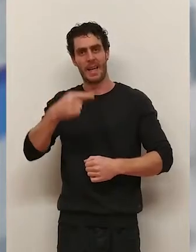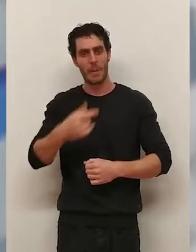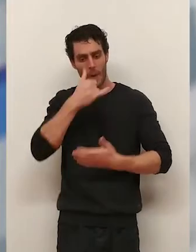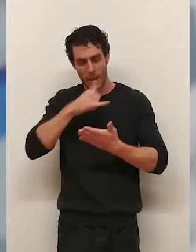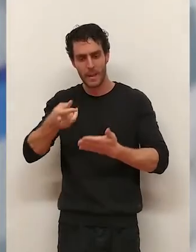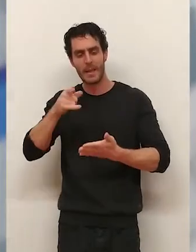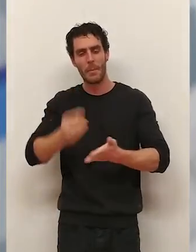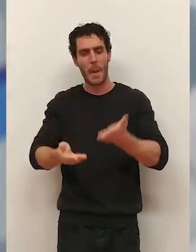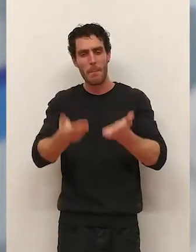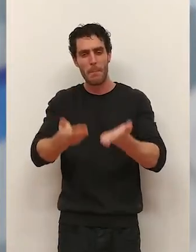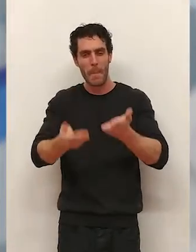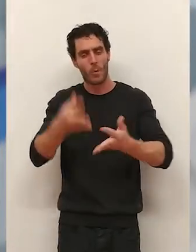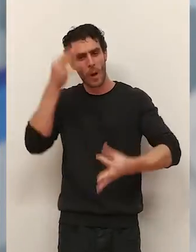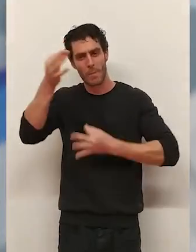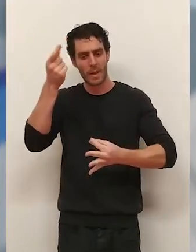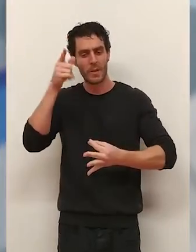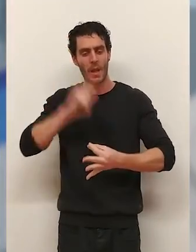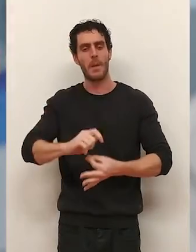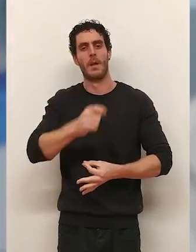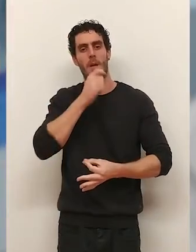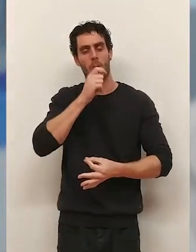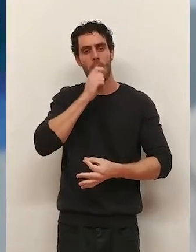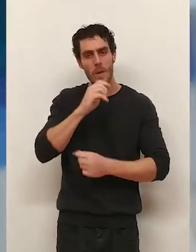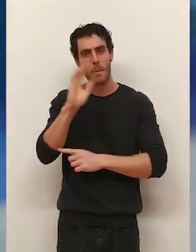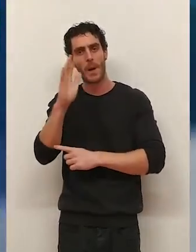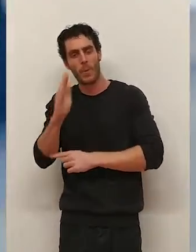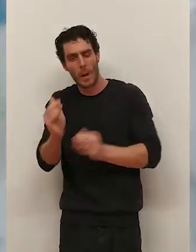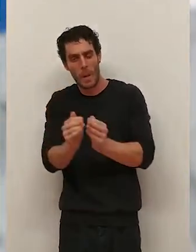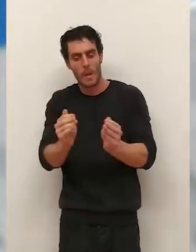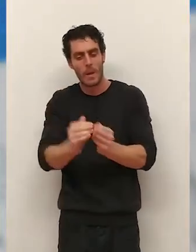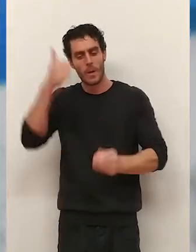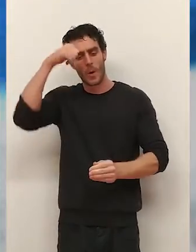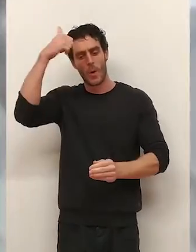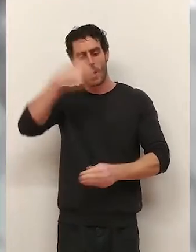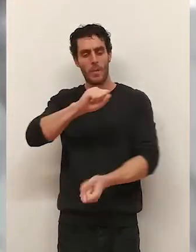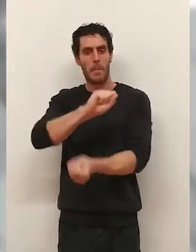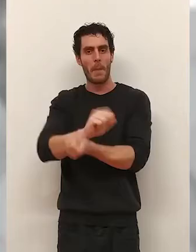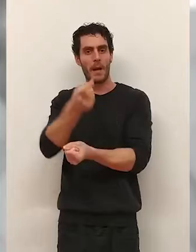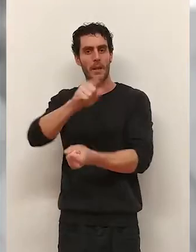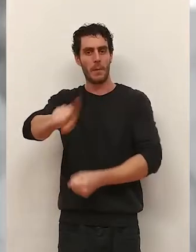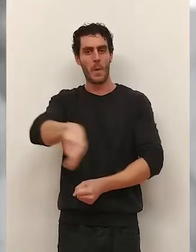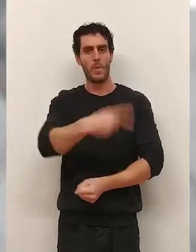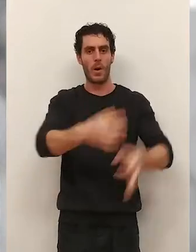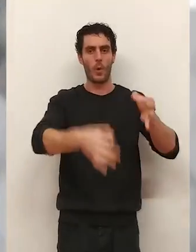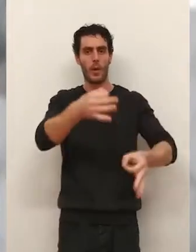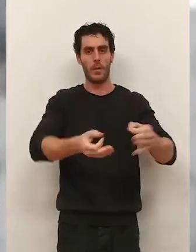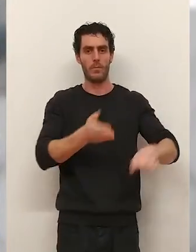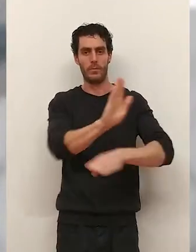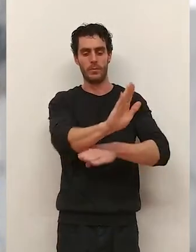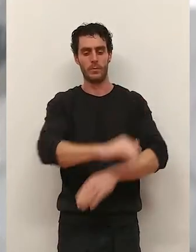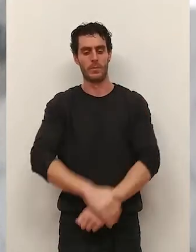localizaron una báscula de precisión y pequeñas cantidades de hachís y marihuana. El hombre fue detenido y puesto a disposición judicial.